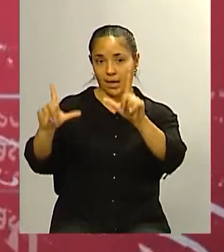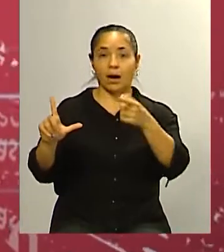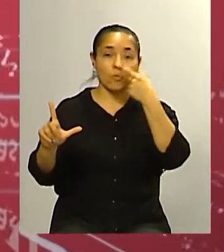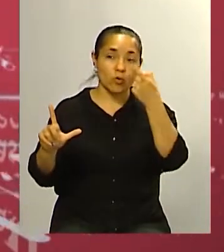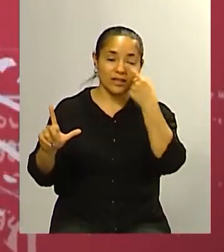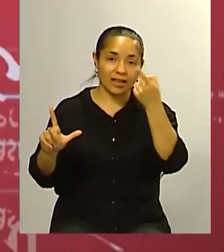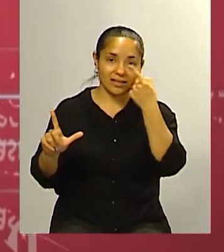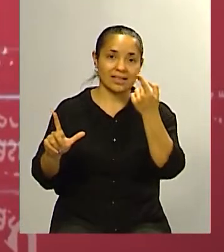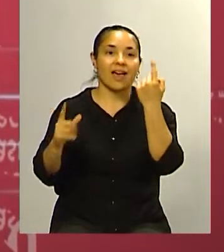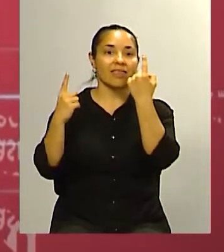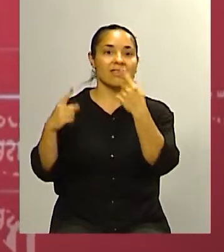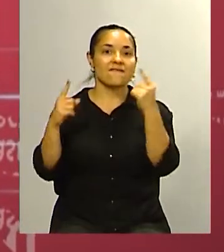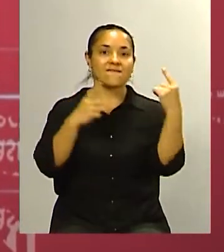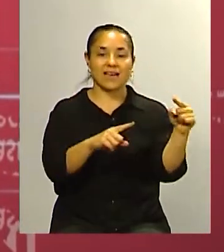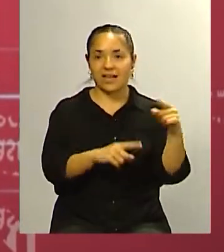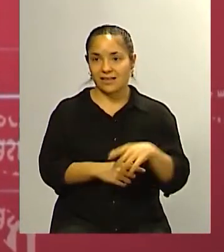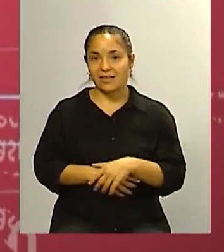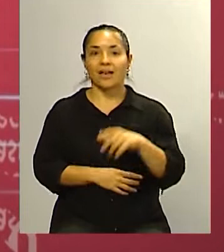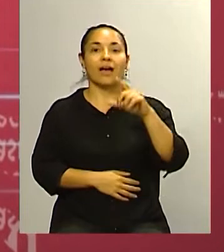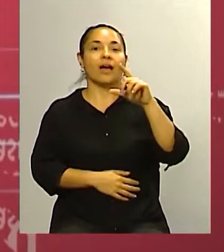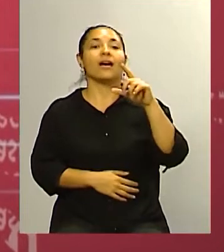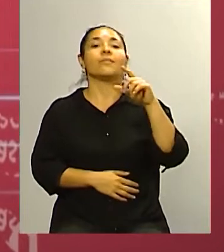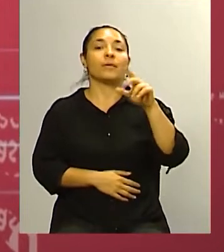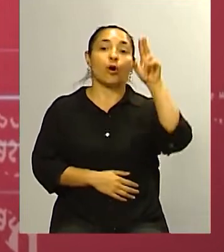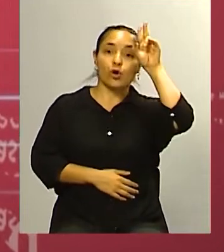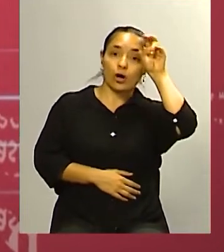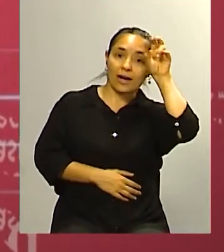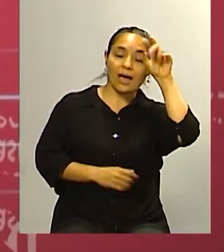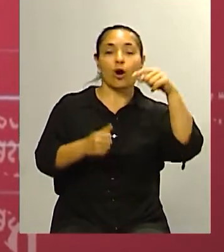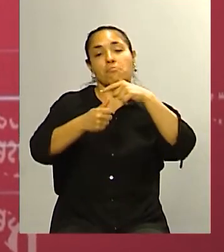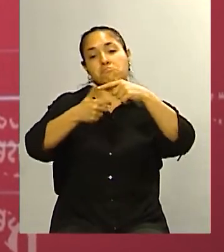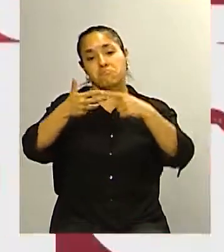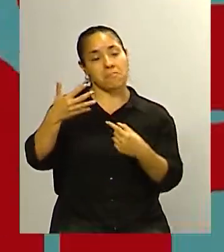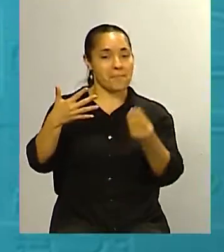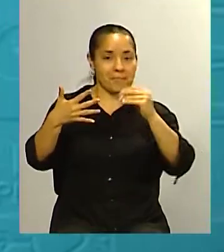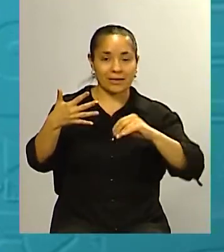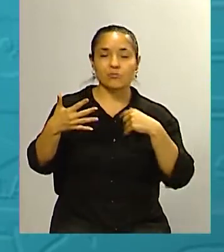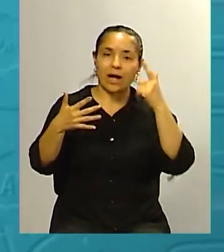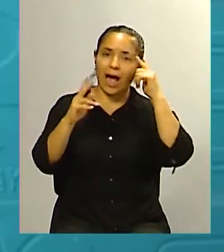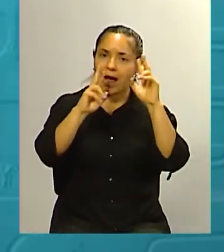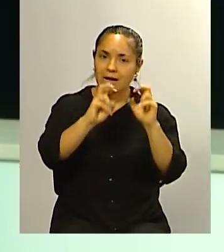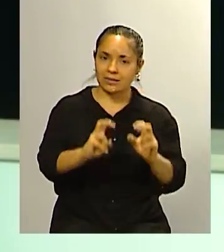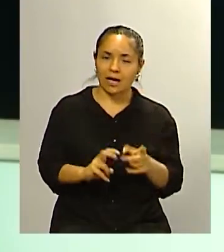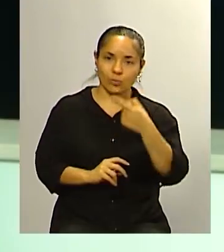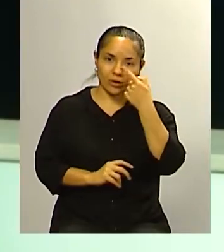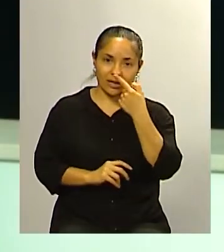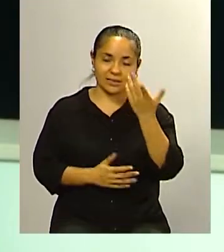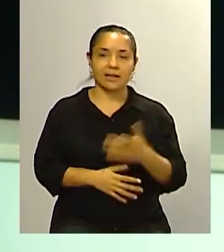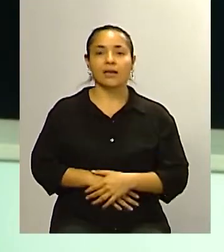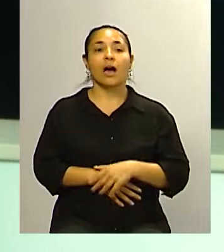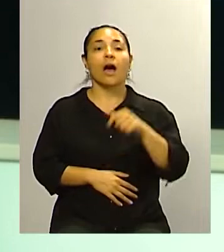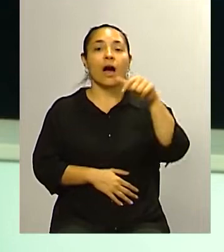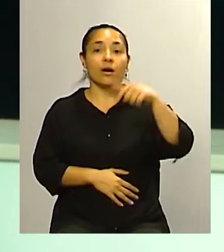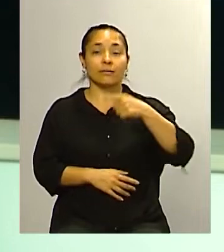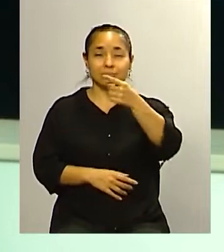diferencia es amplia entre Cornejo y los que le siguen de eso vamos a tratar de analizarla un poquito más Rubén te invito